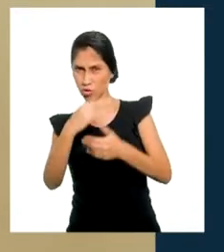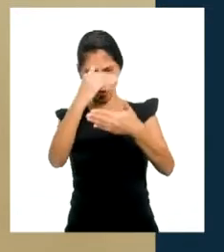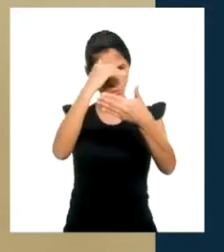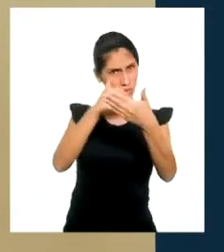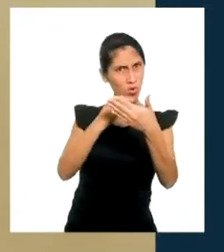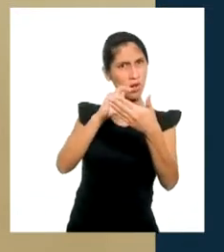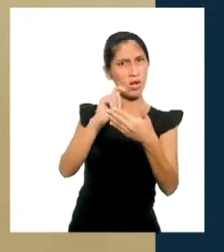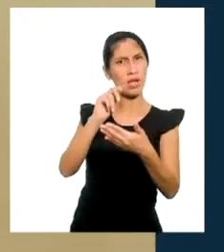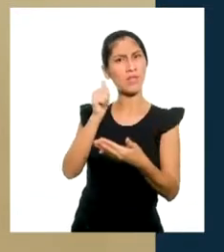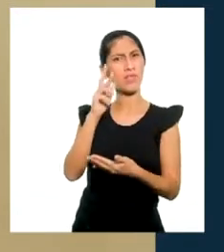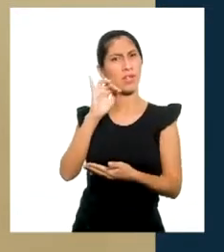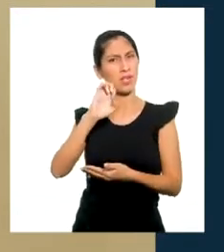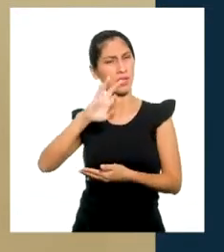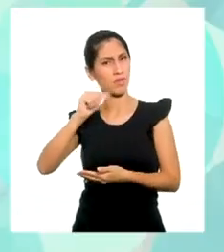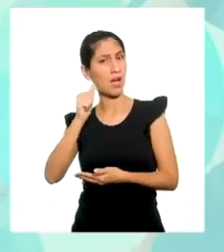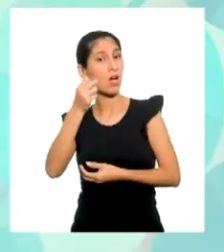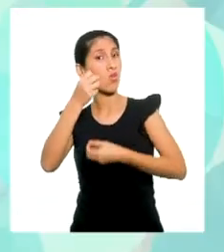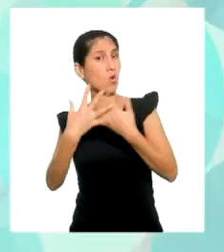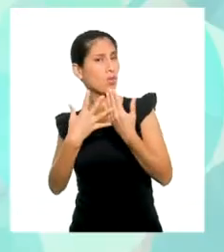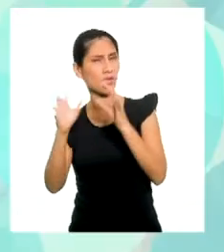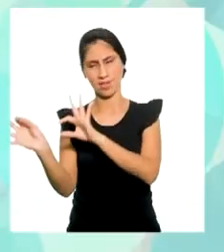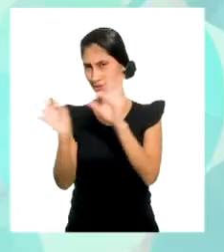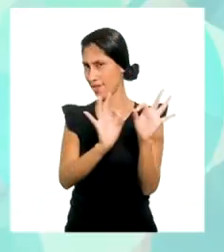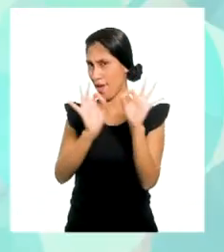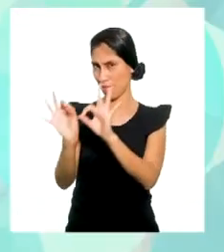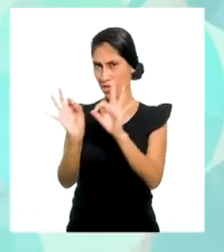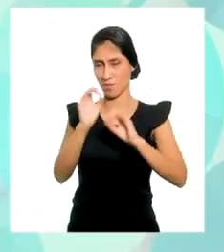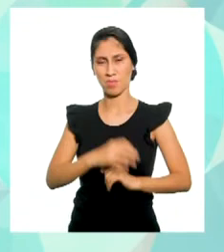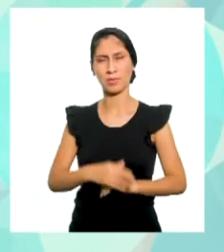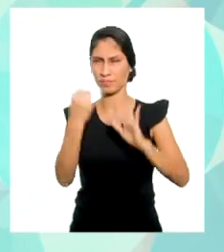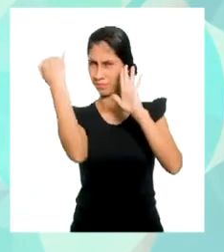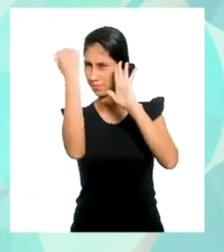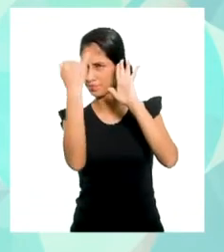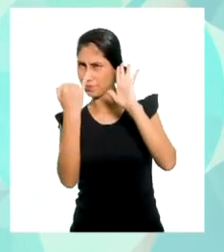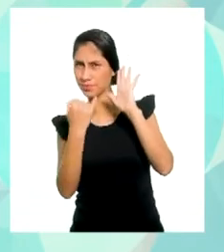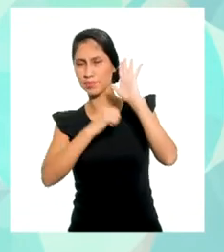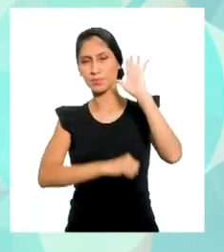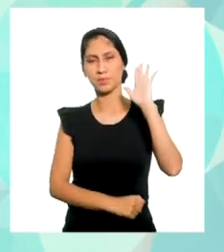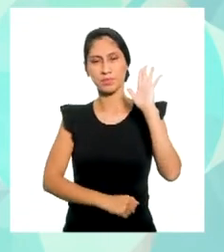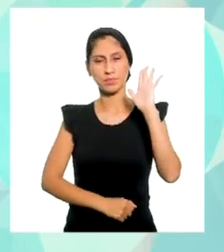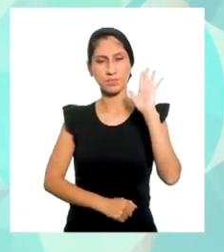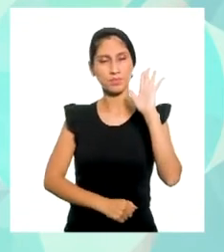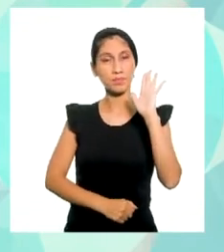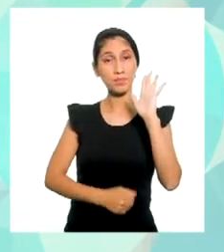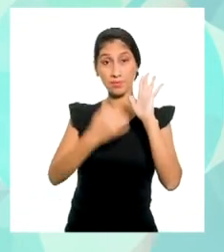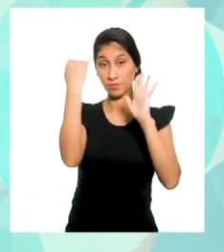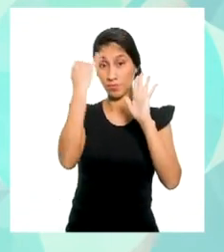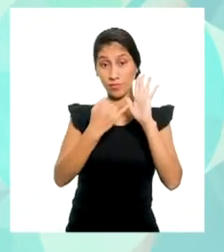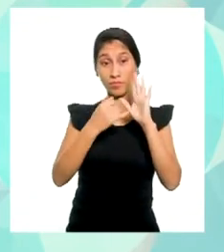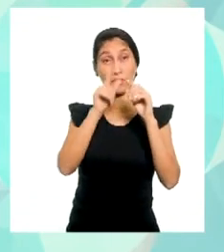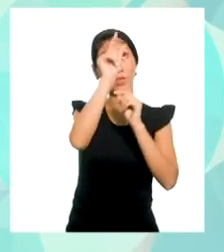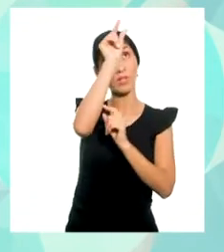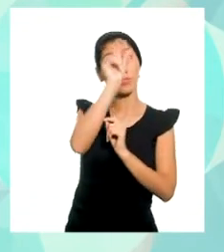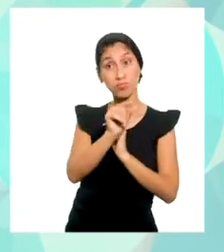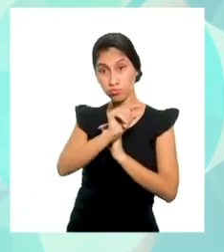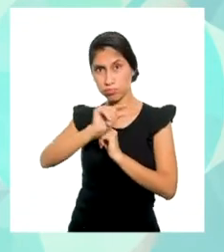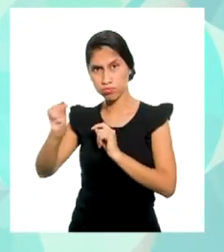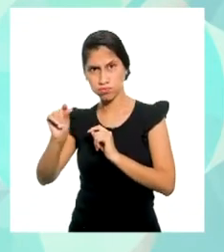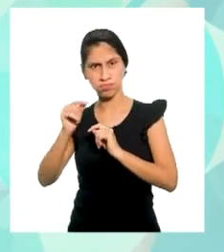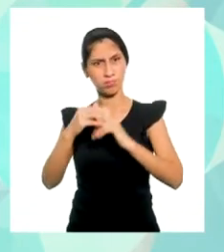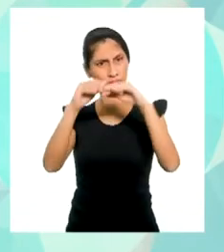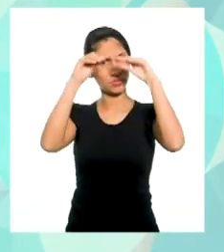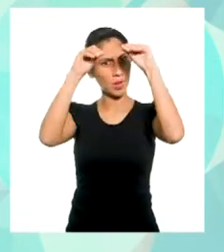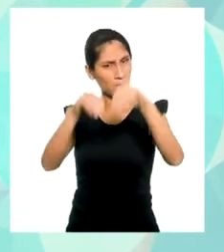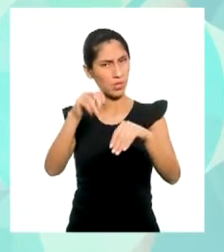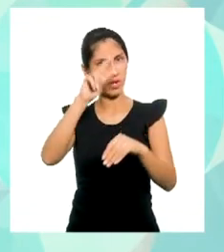tarifa de las empresas será la misma. Grafiquemos. Colocamos nuestros ejes y vamos ubicando los